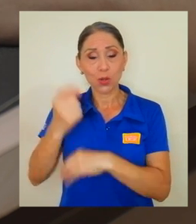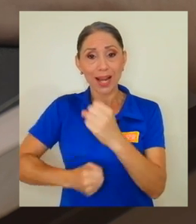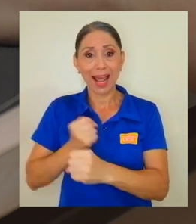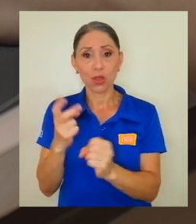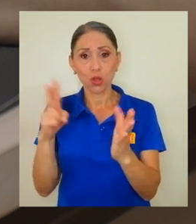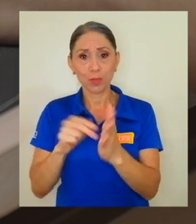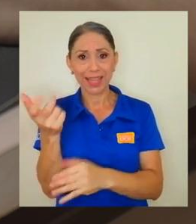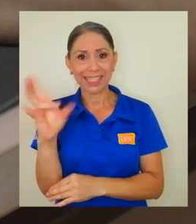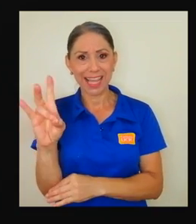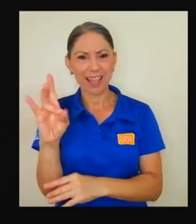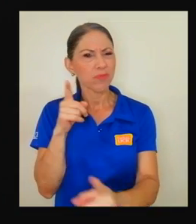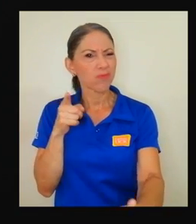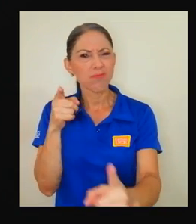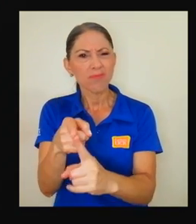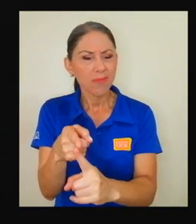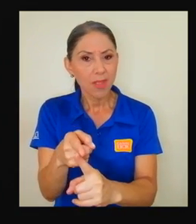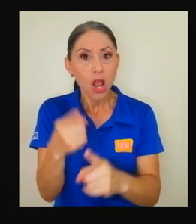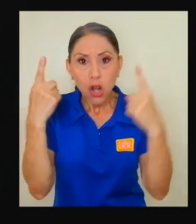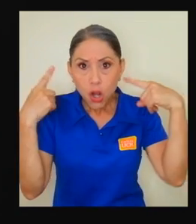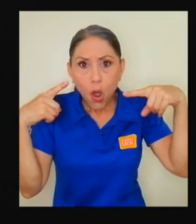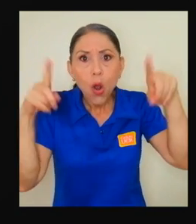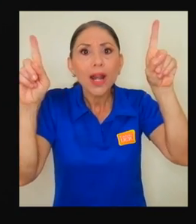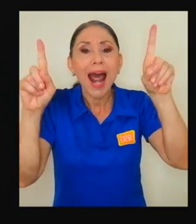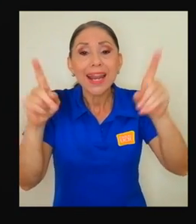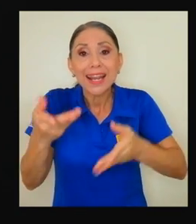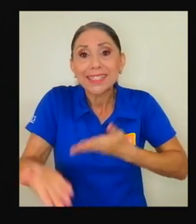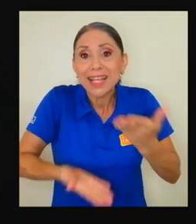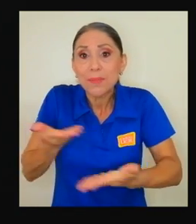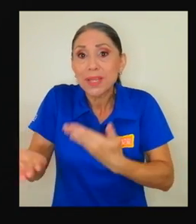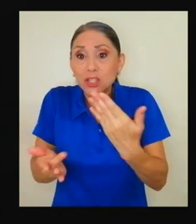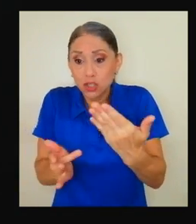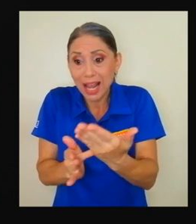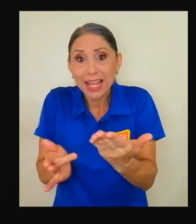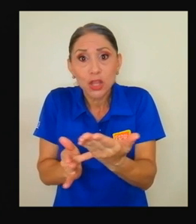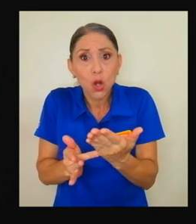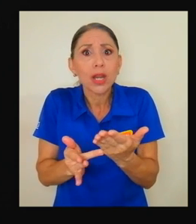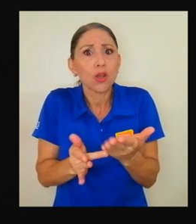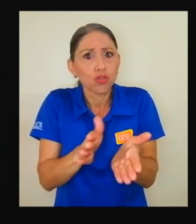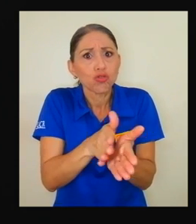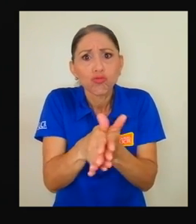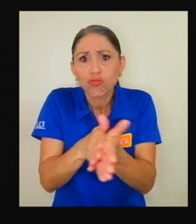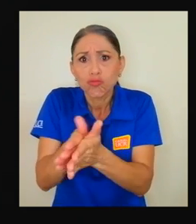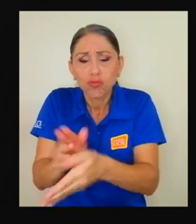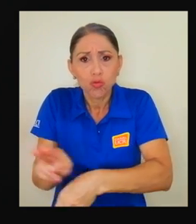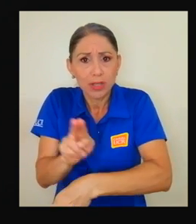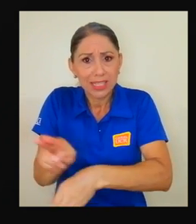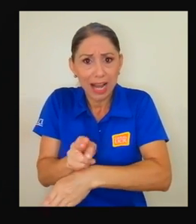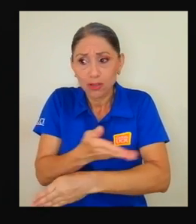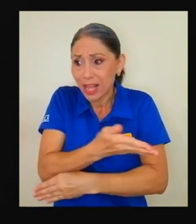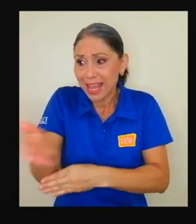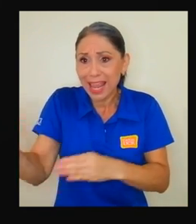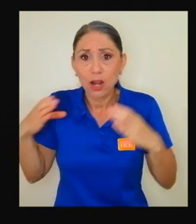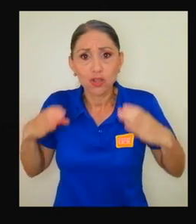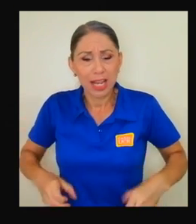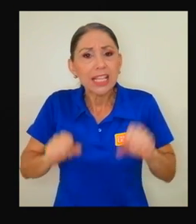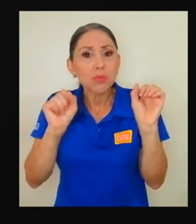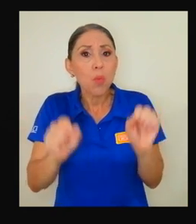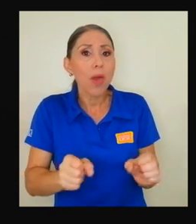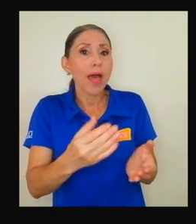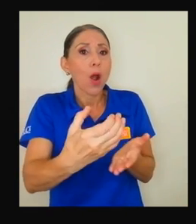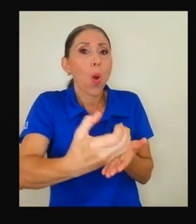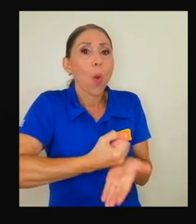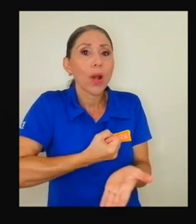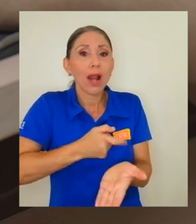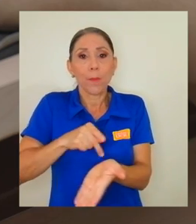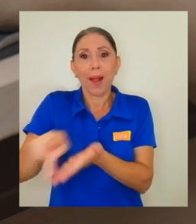y tiene como objetivo lograr la máxima utilización de los servicios electrónicos que tienen disponibles los clientes para sus transacciones de cobro